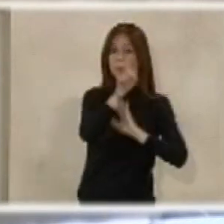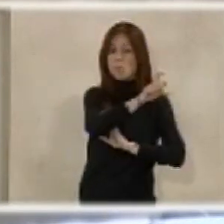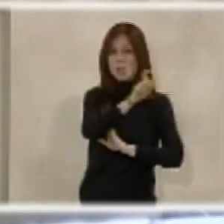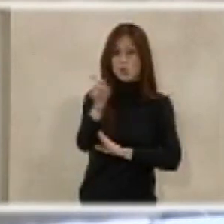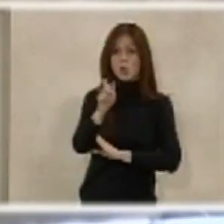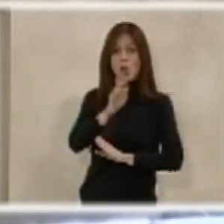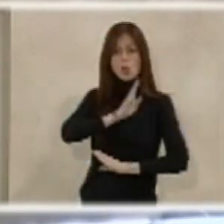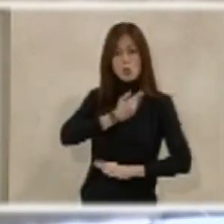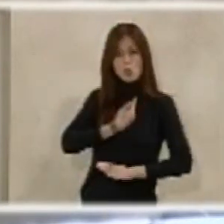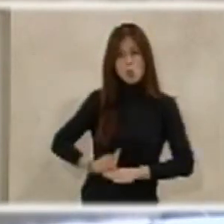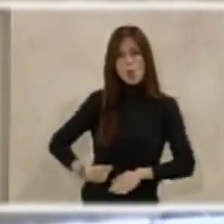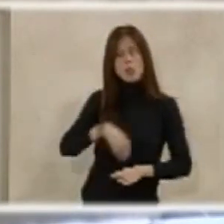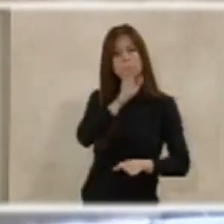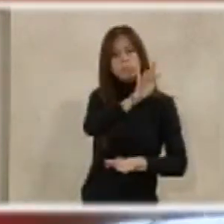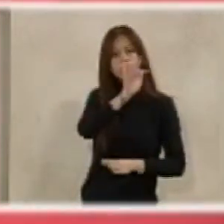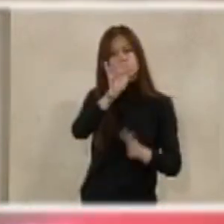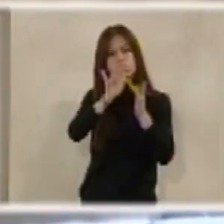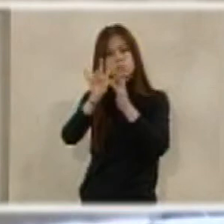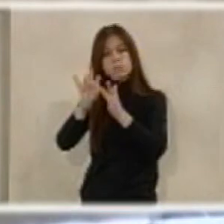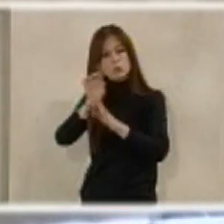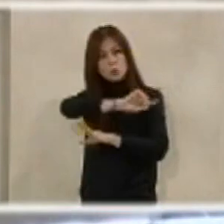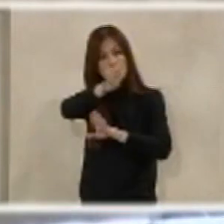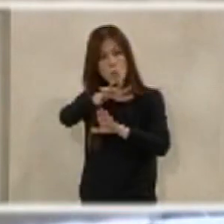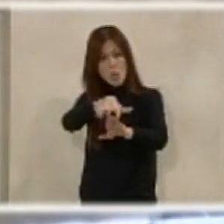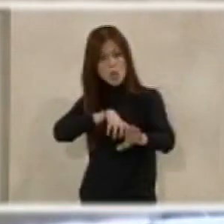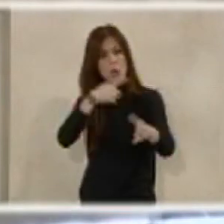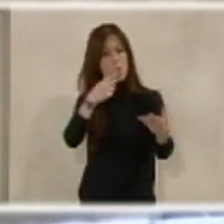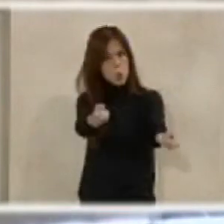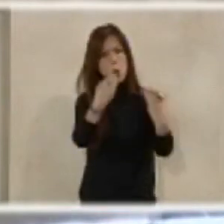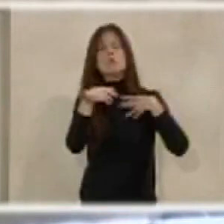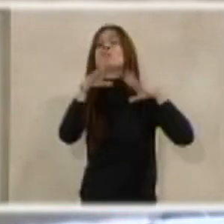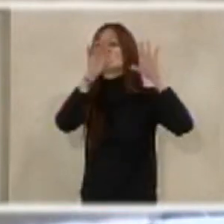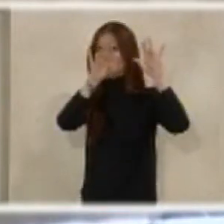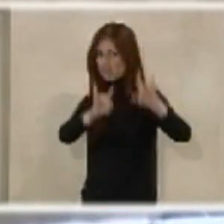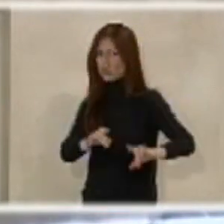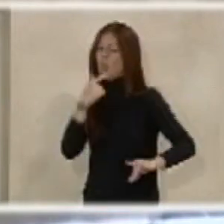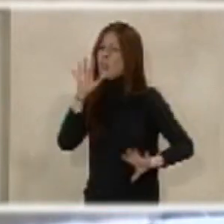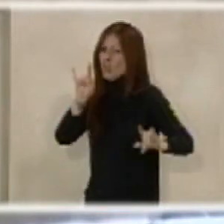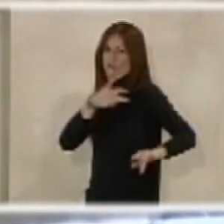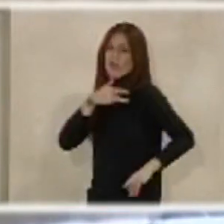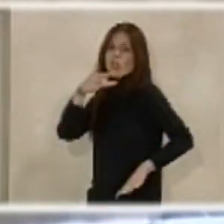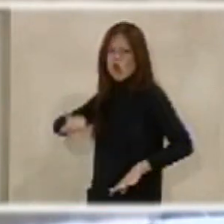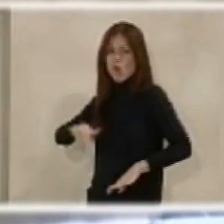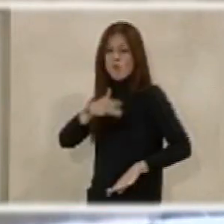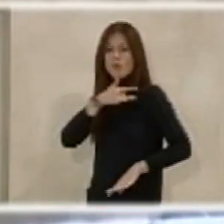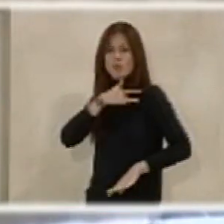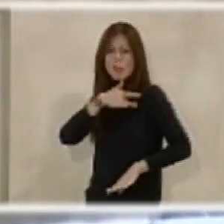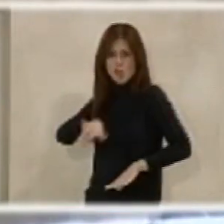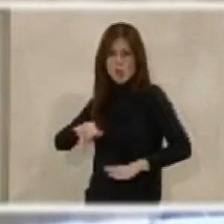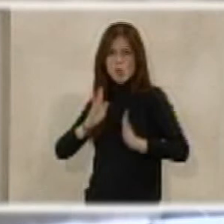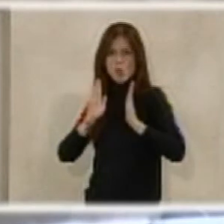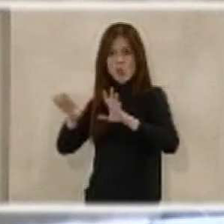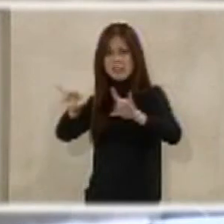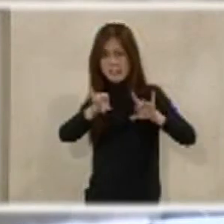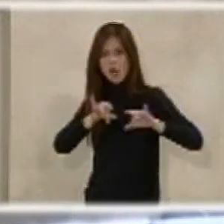en la totalidad, según nos manifiestan, están dispuestos a efectuar esa cesión de los